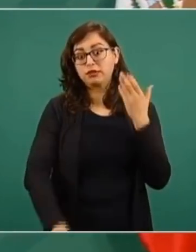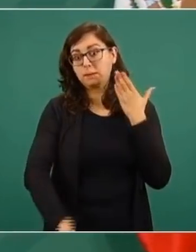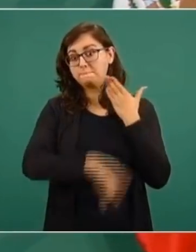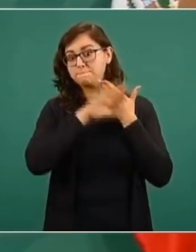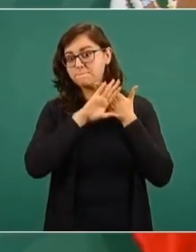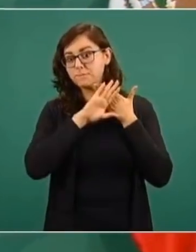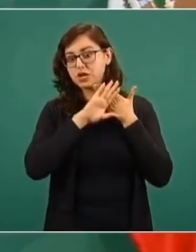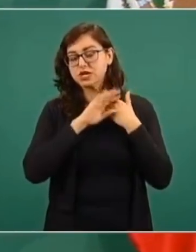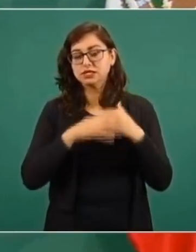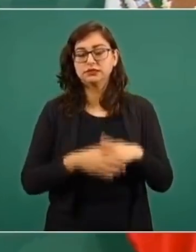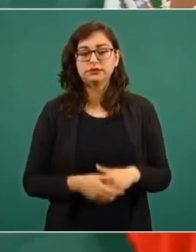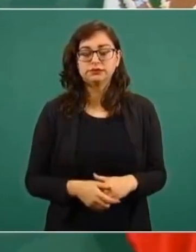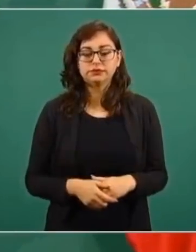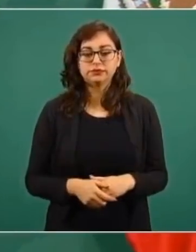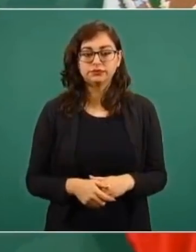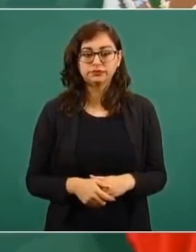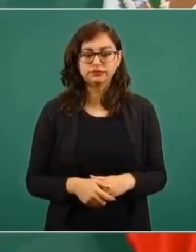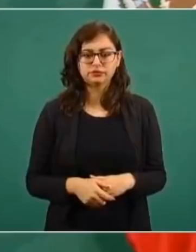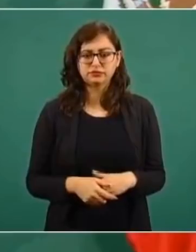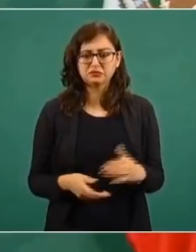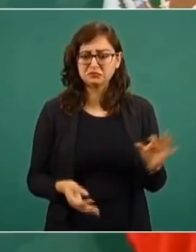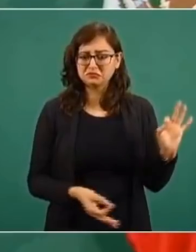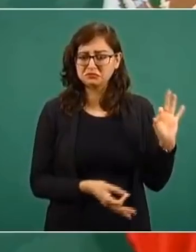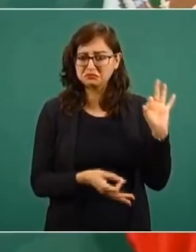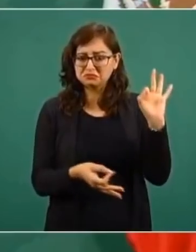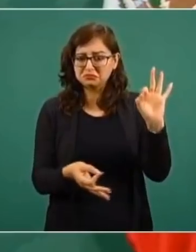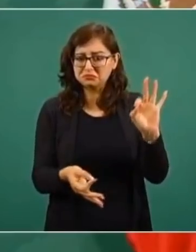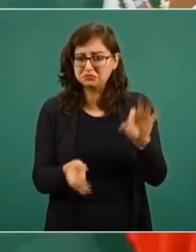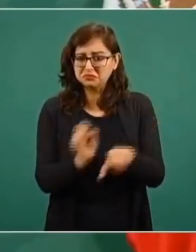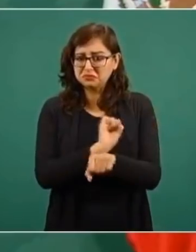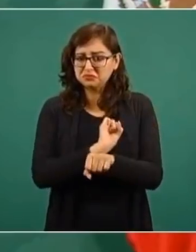cuando era esto, básicamente.